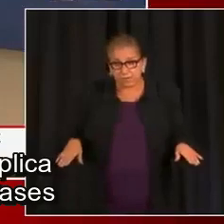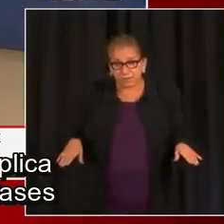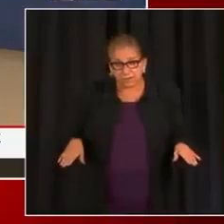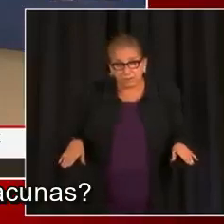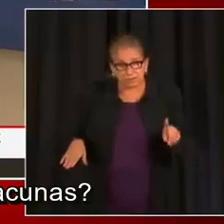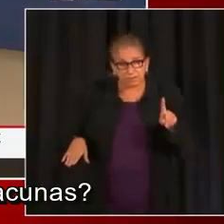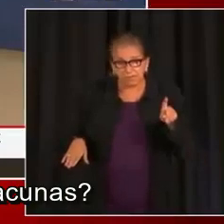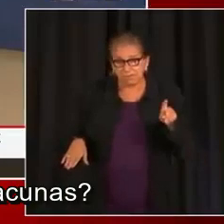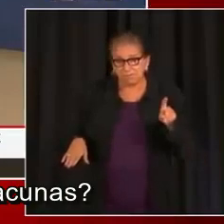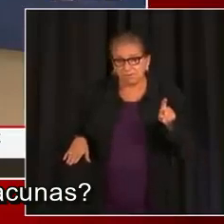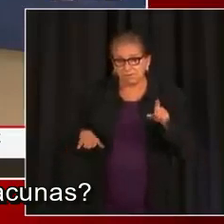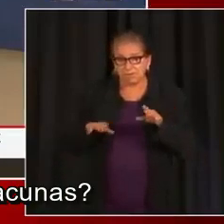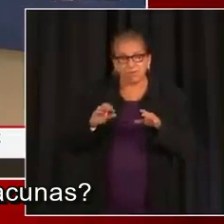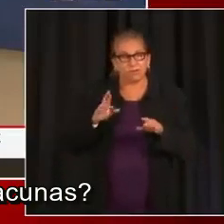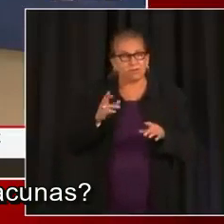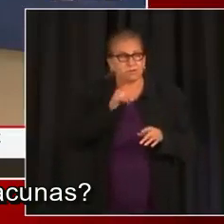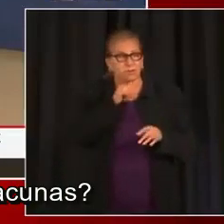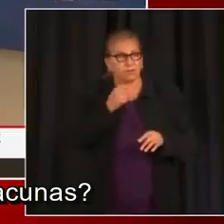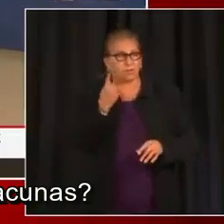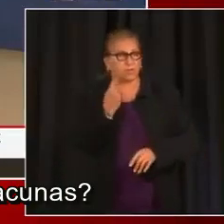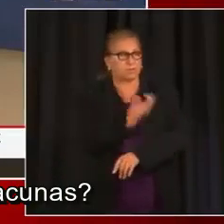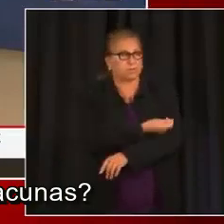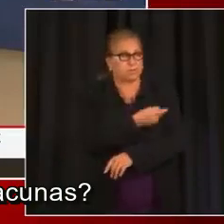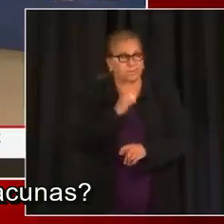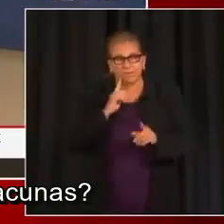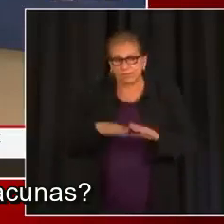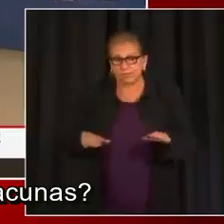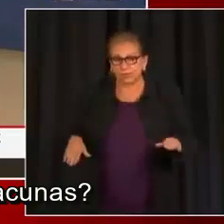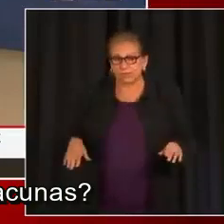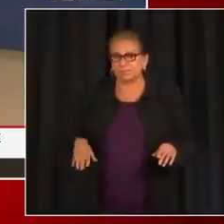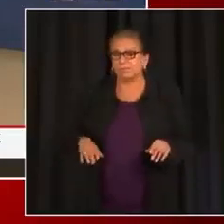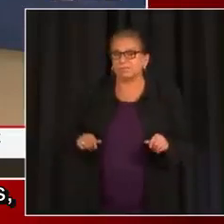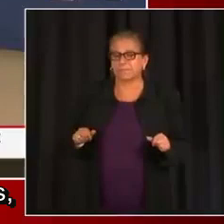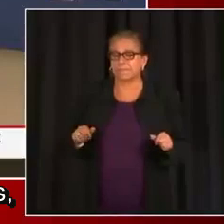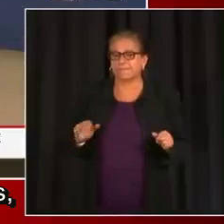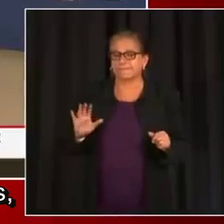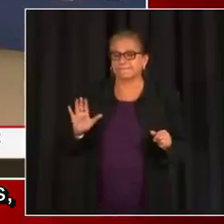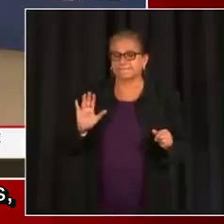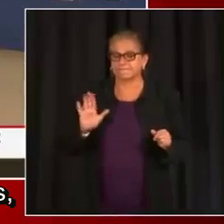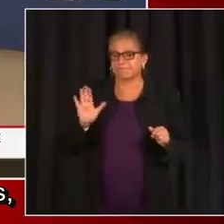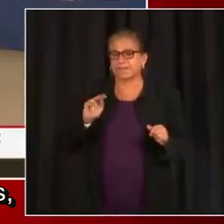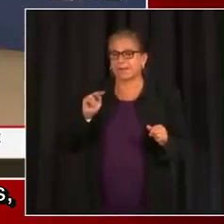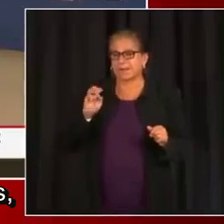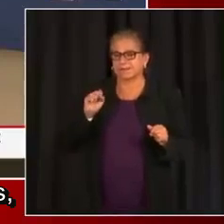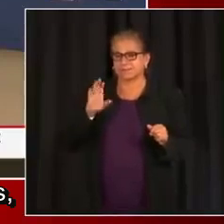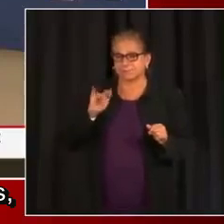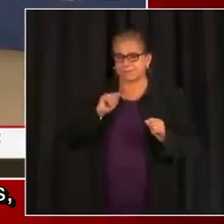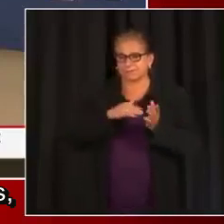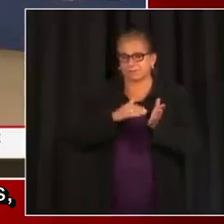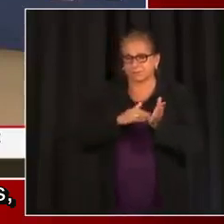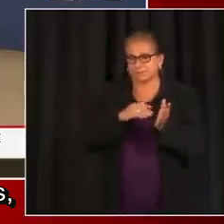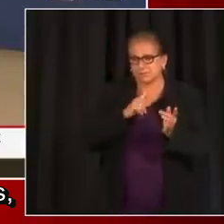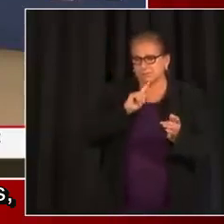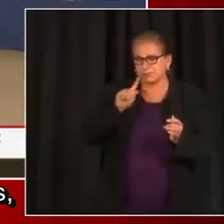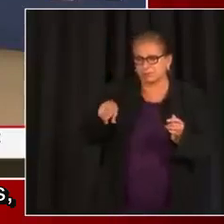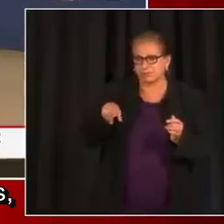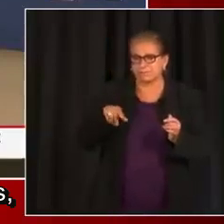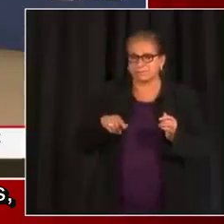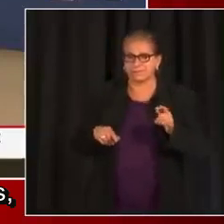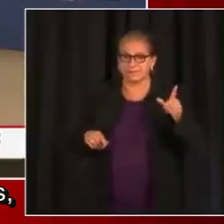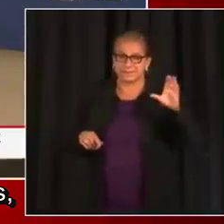clases y que podrían estar pidiendo una cita para ponerse otras vacunas. Ok, hace unos meses, los CDC